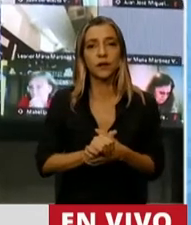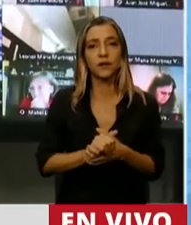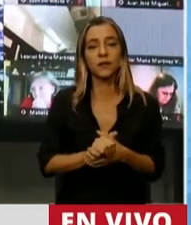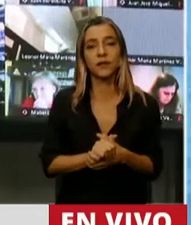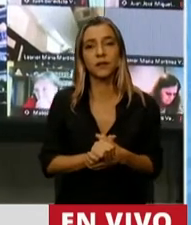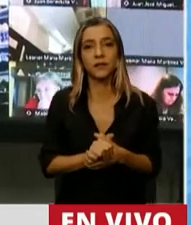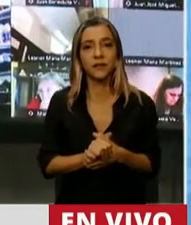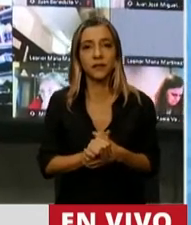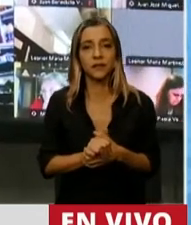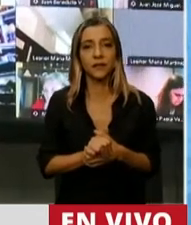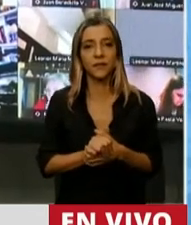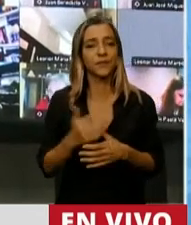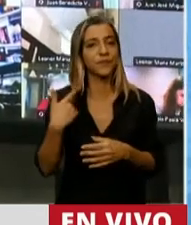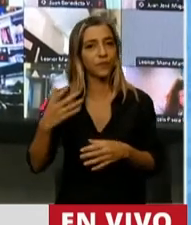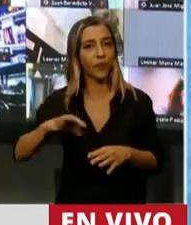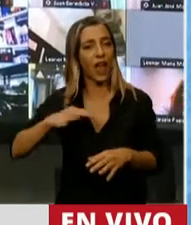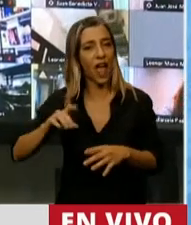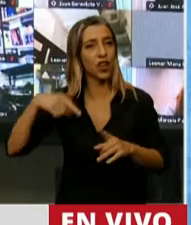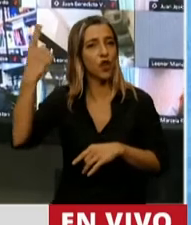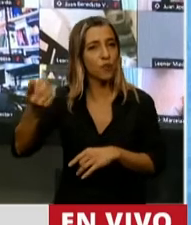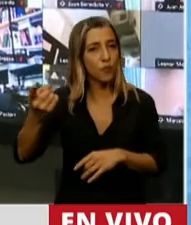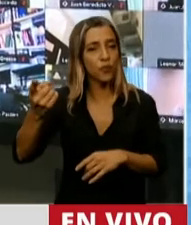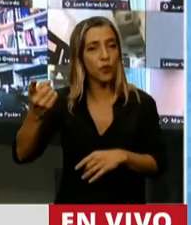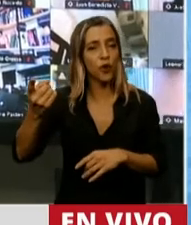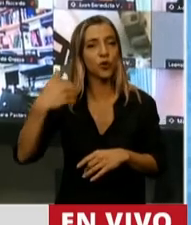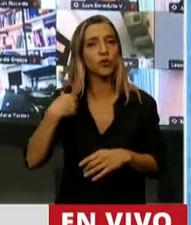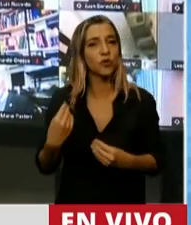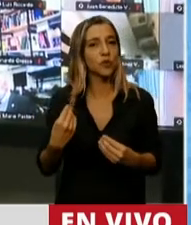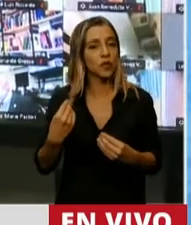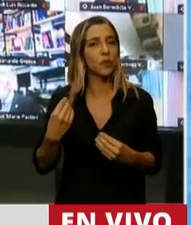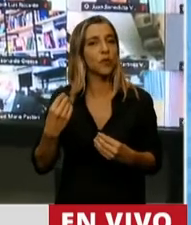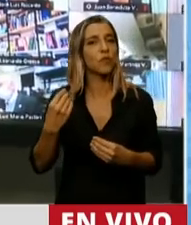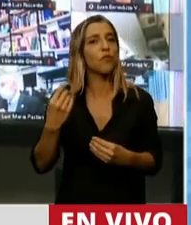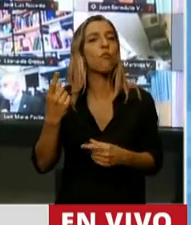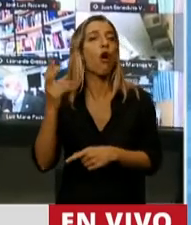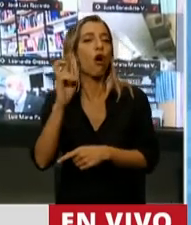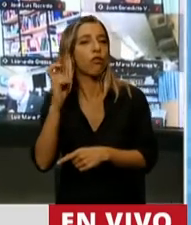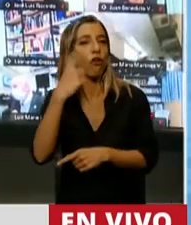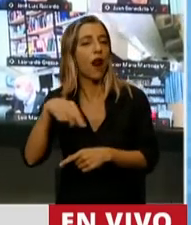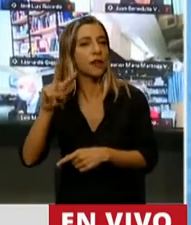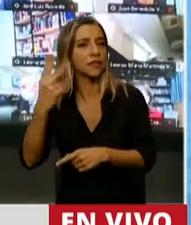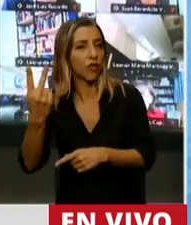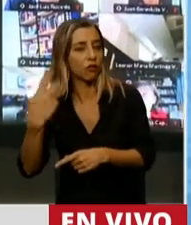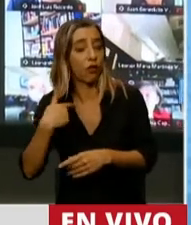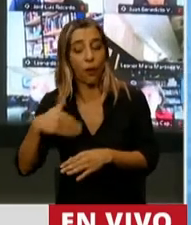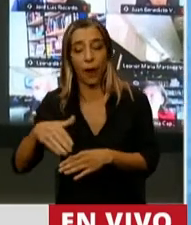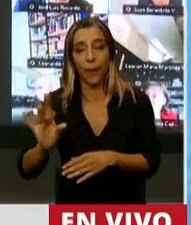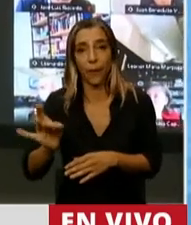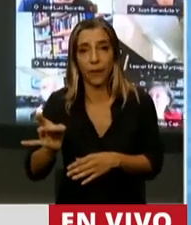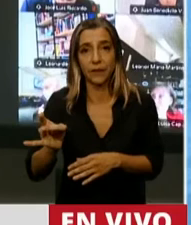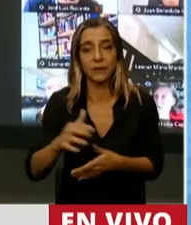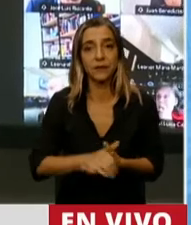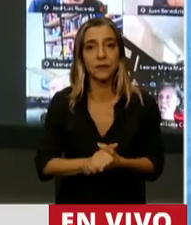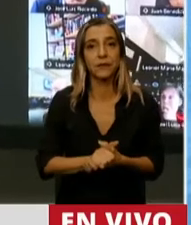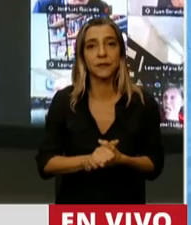2021, o el tipo de cambio del 102 a diciembre, difícilmente